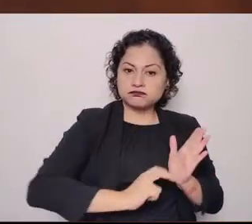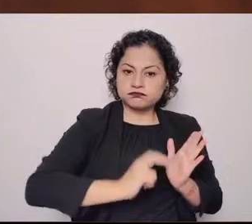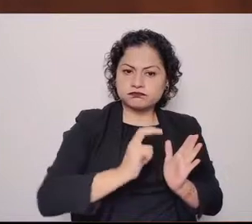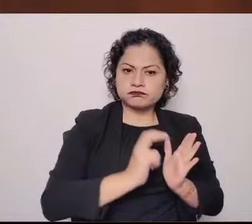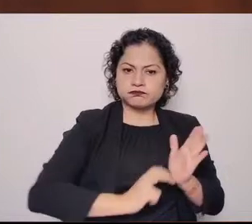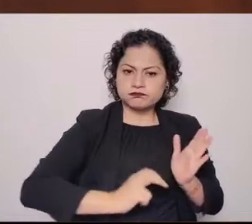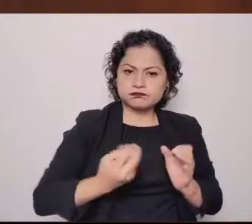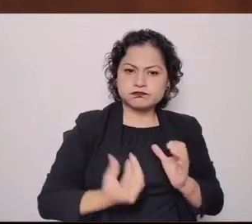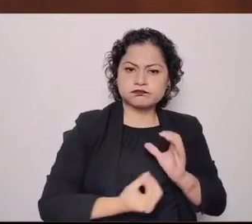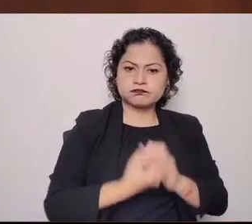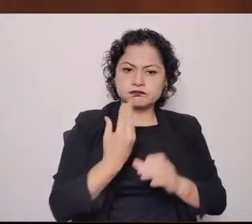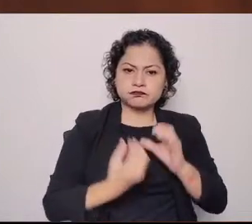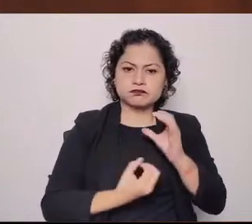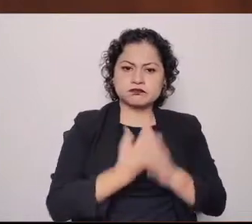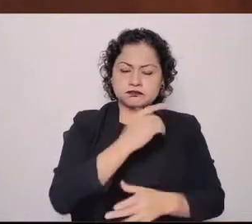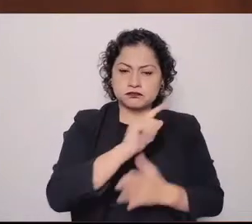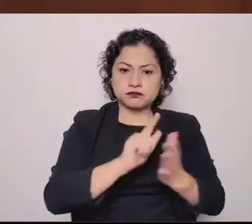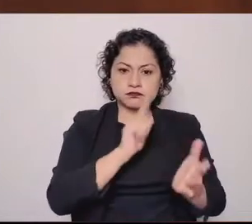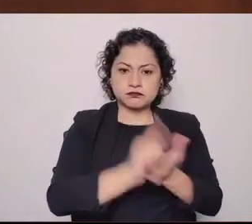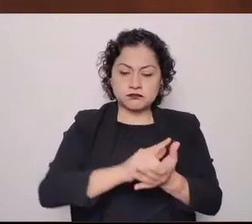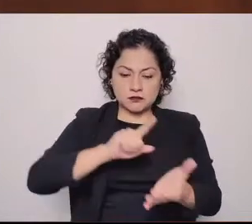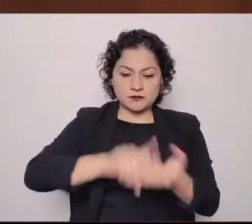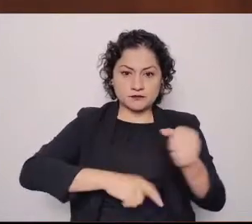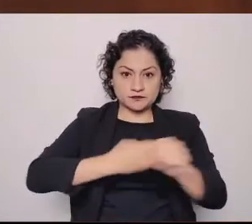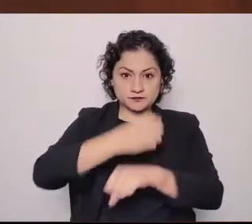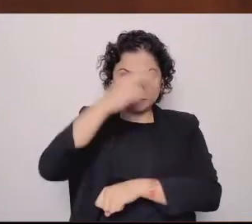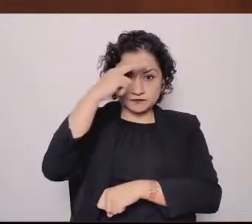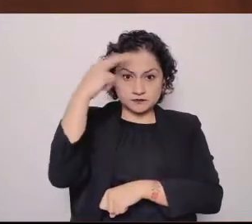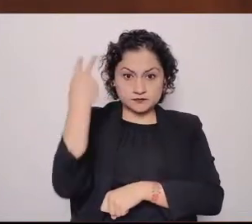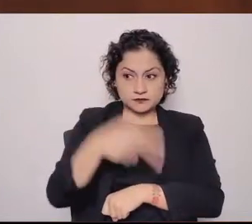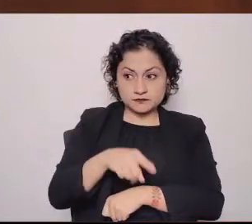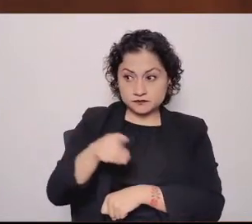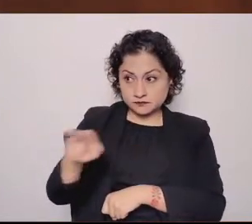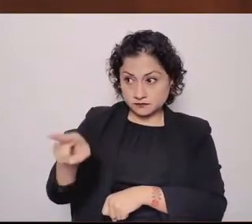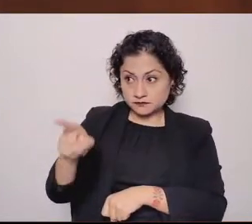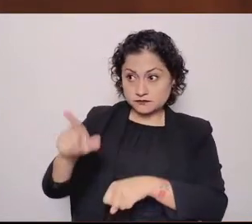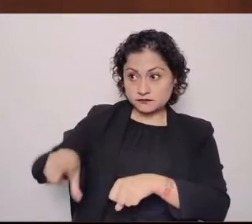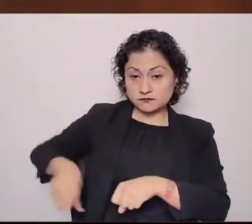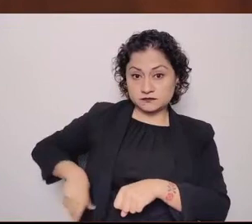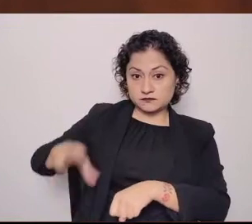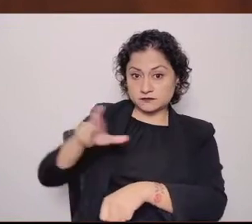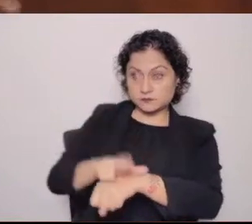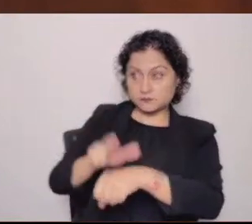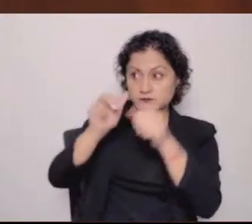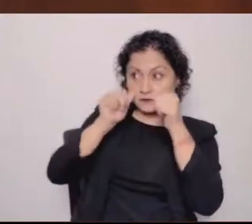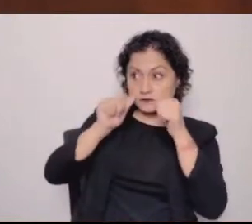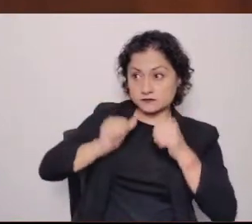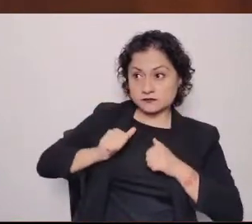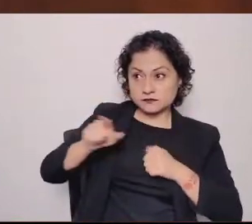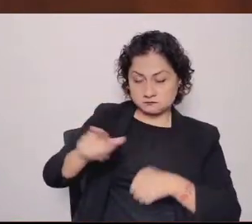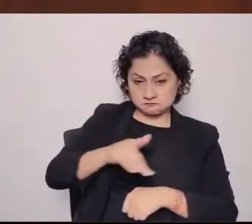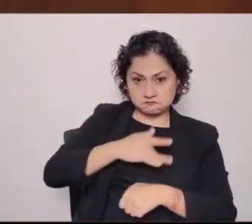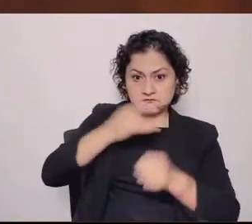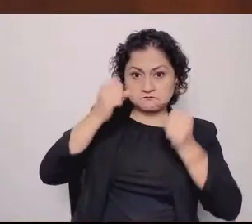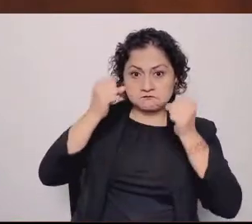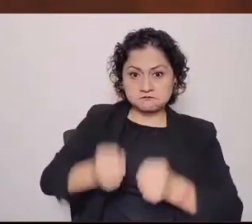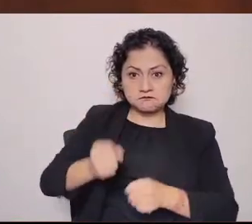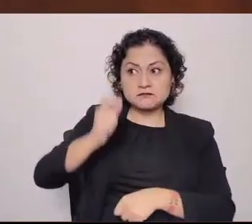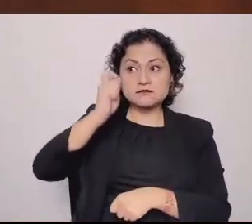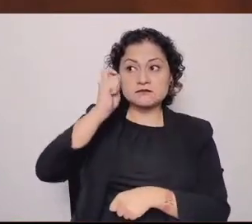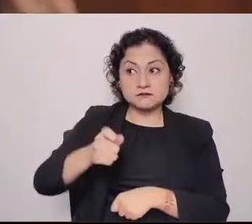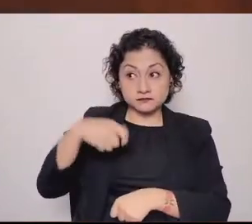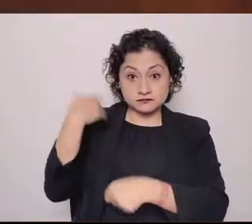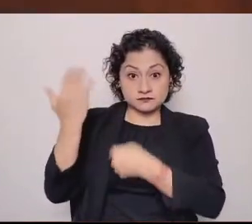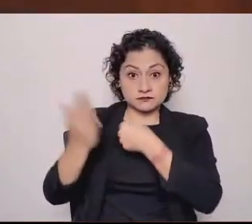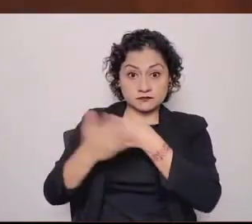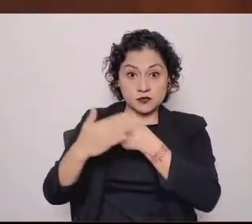téngalo por seguro, señor gobernador, téngalo por seguro, que su informe de gobierno lo vamos a